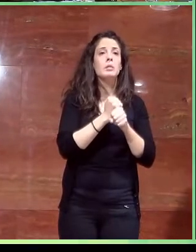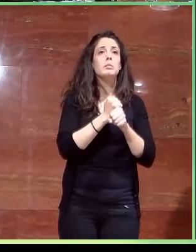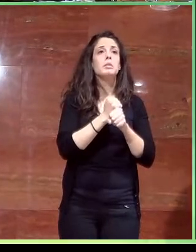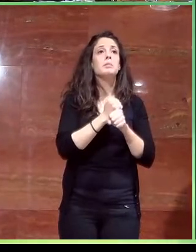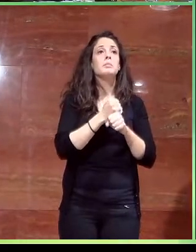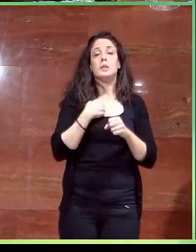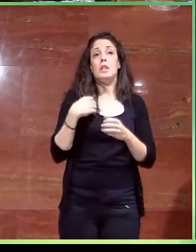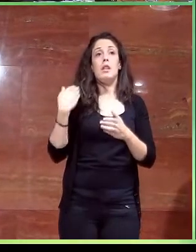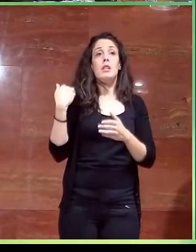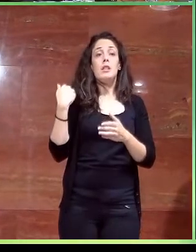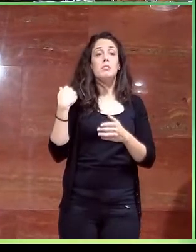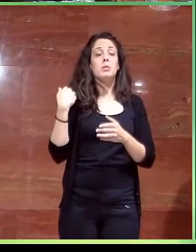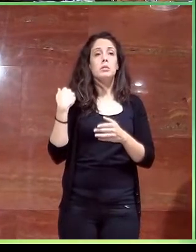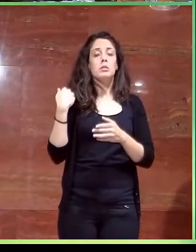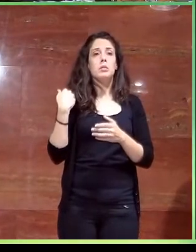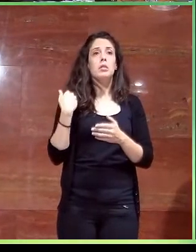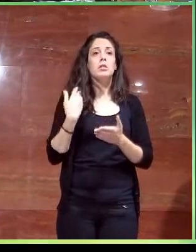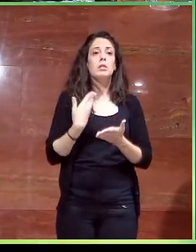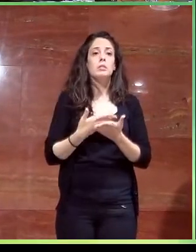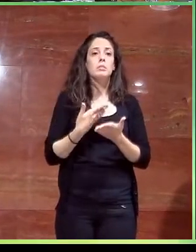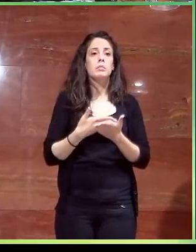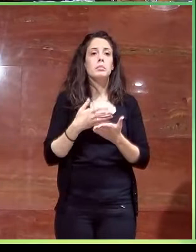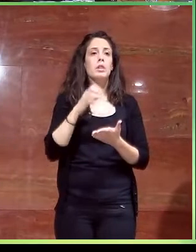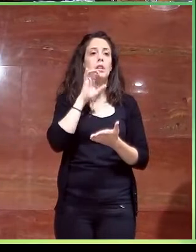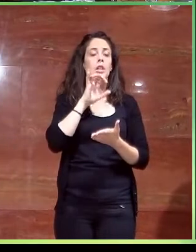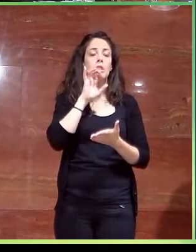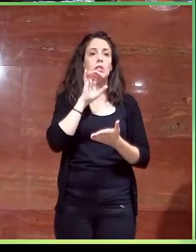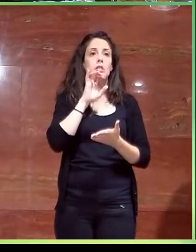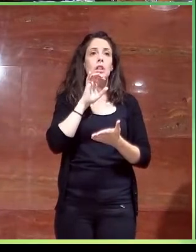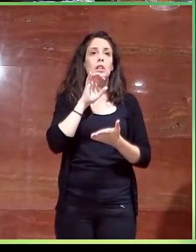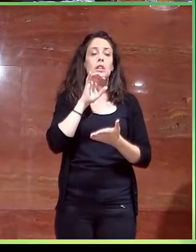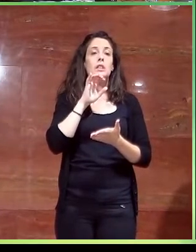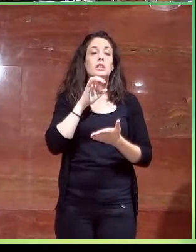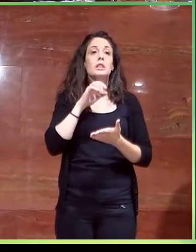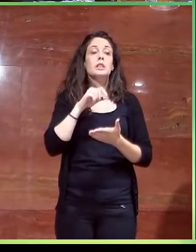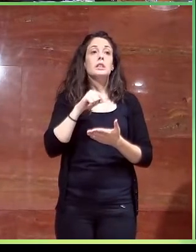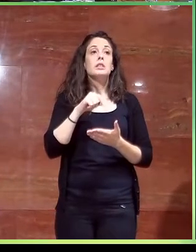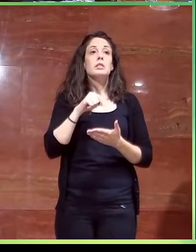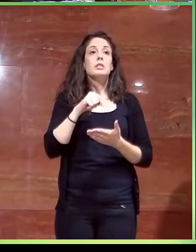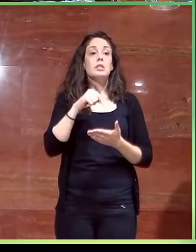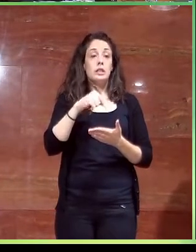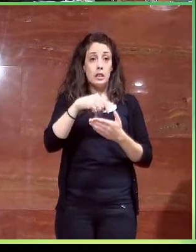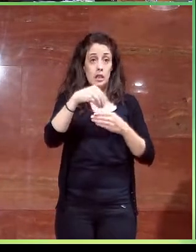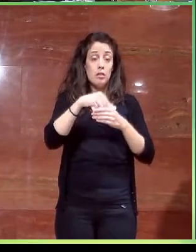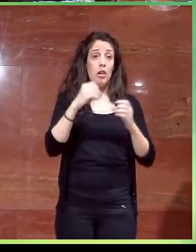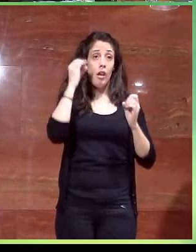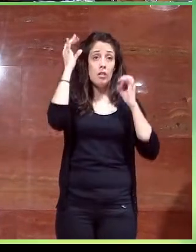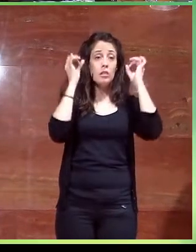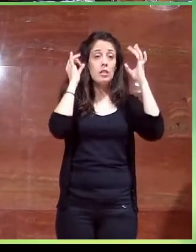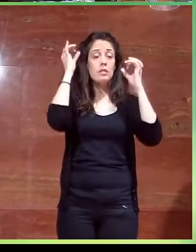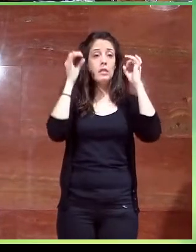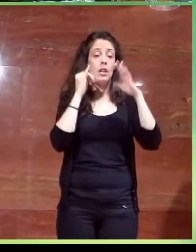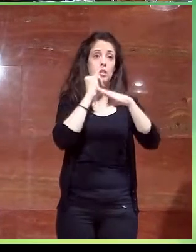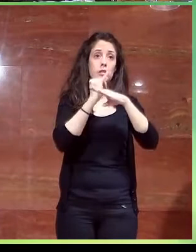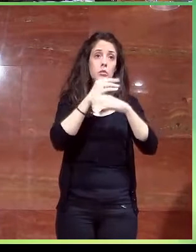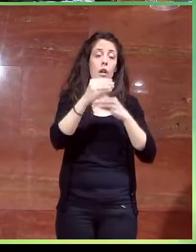reciente que deja más patente todavía la necesidad de llevar a cabo estas obras. Dentro de estas actividades que se hacen en